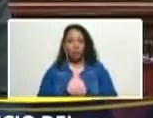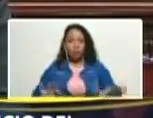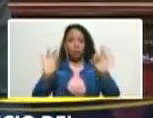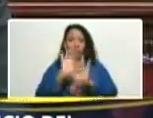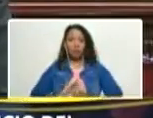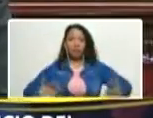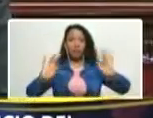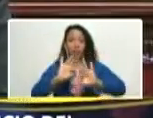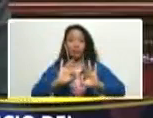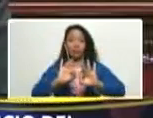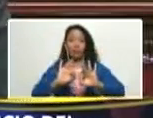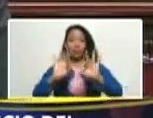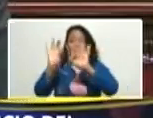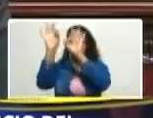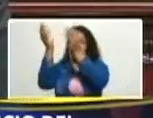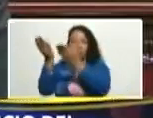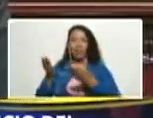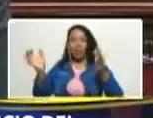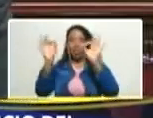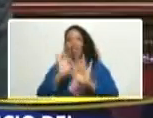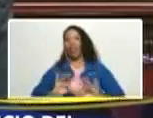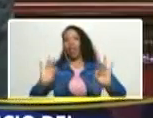nos va a regalar nada